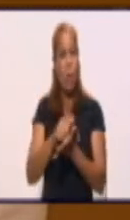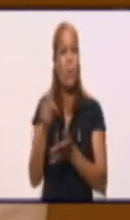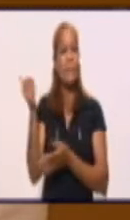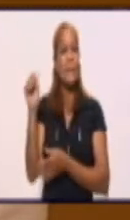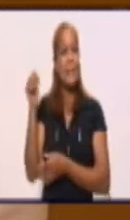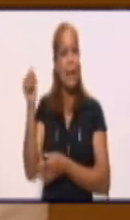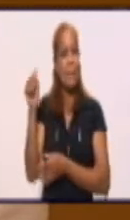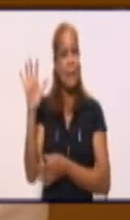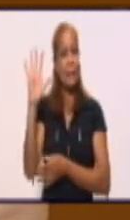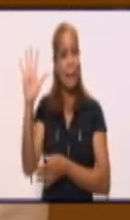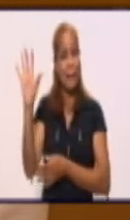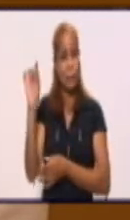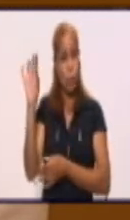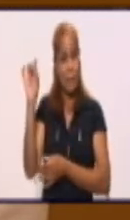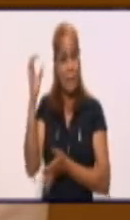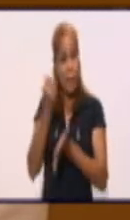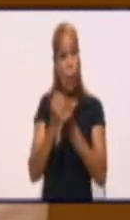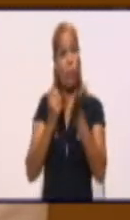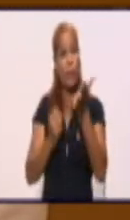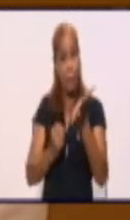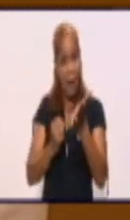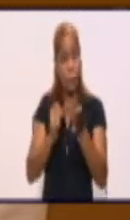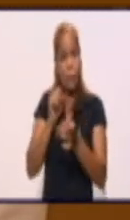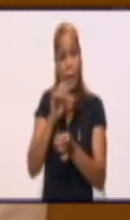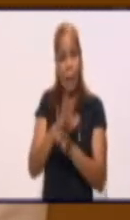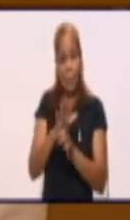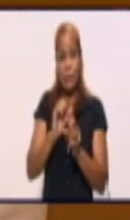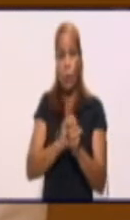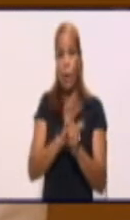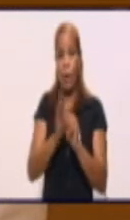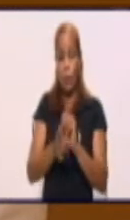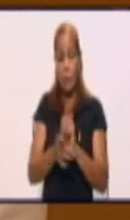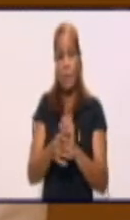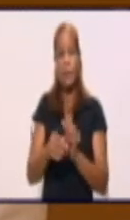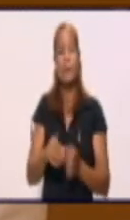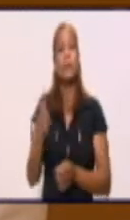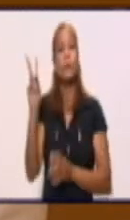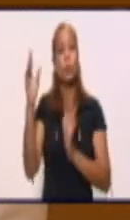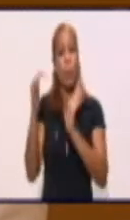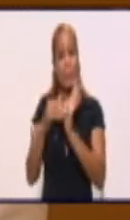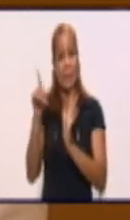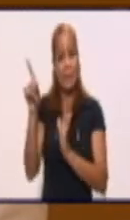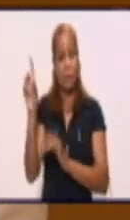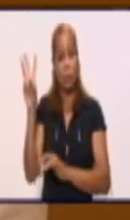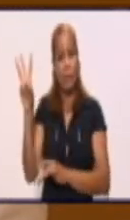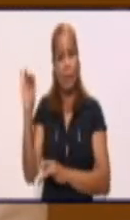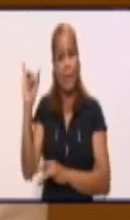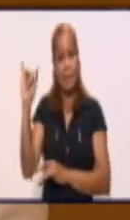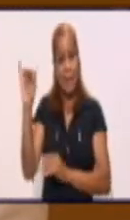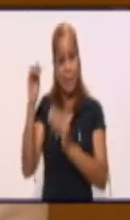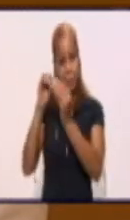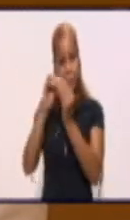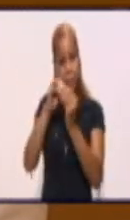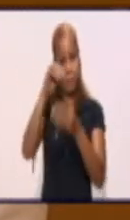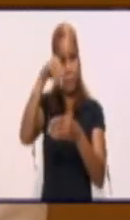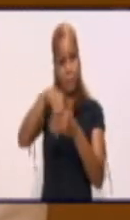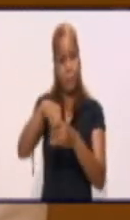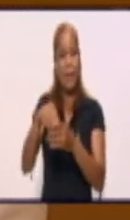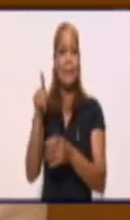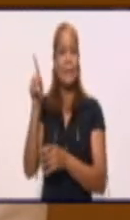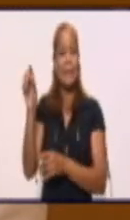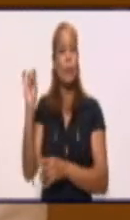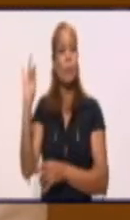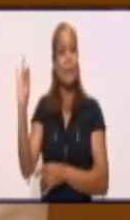.515 confirmados. De ellos, 10.136 son autóctonos y 379